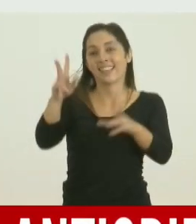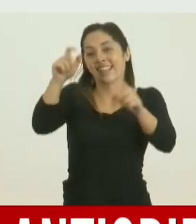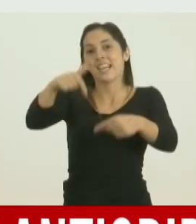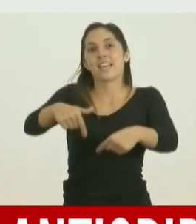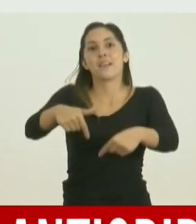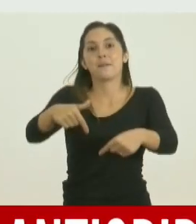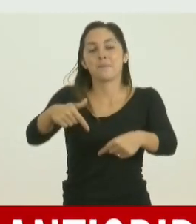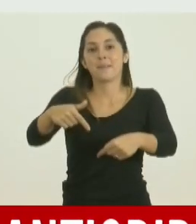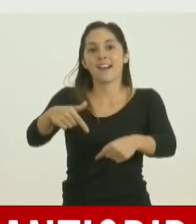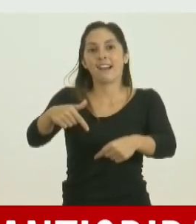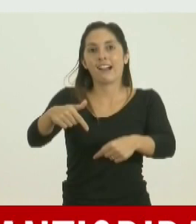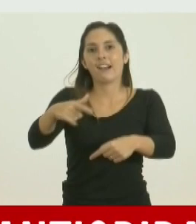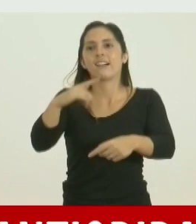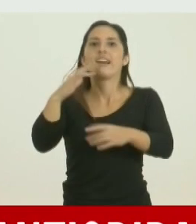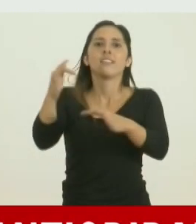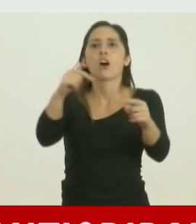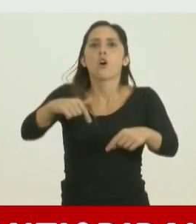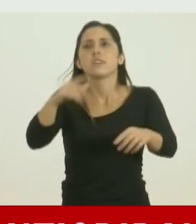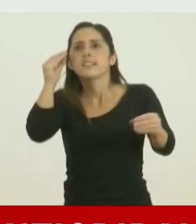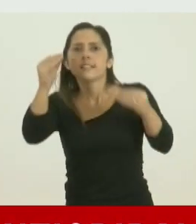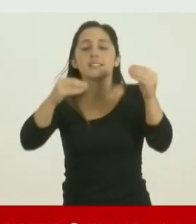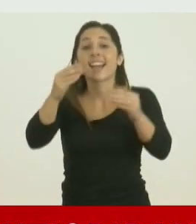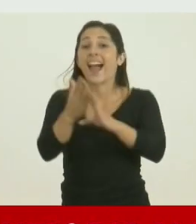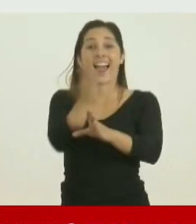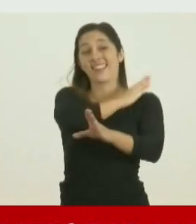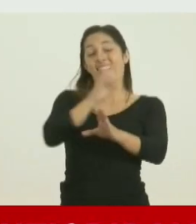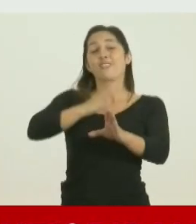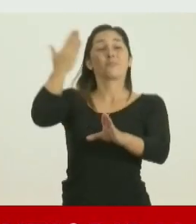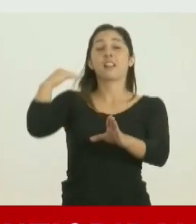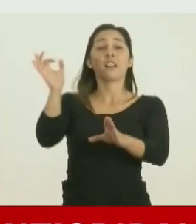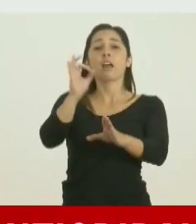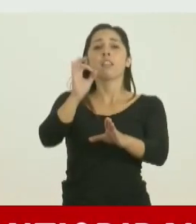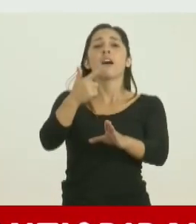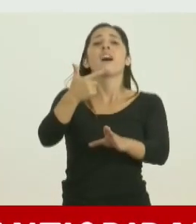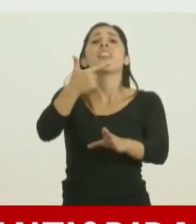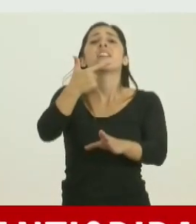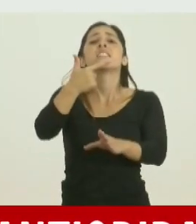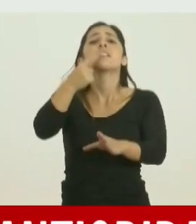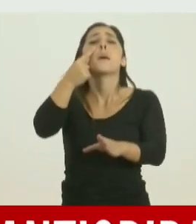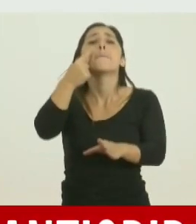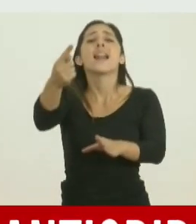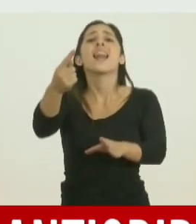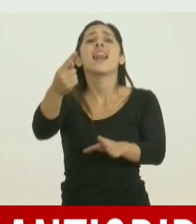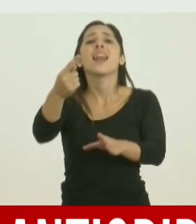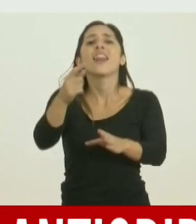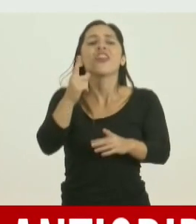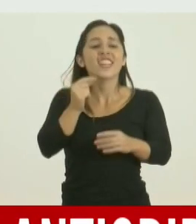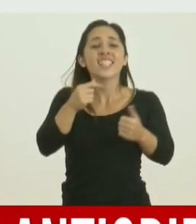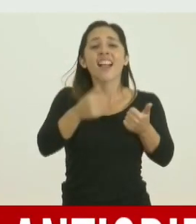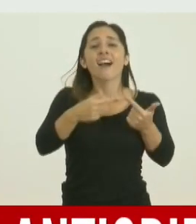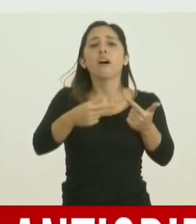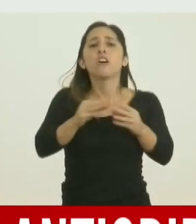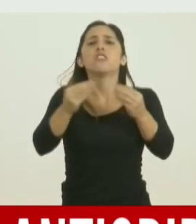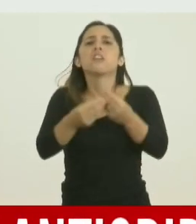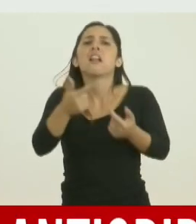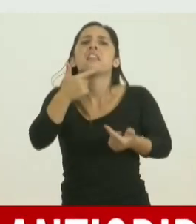en el comentario hoy, teníamos 17.000 en la misma cantidad de días vacunados.